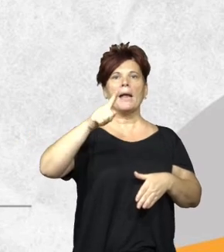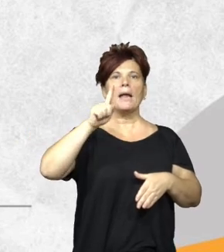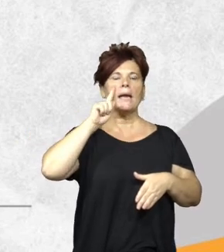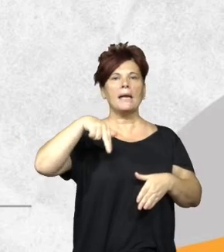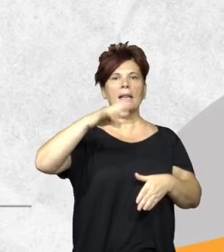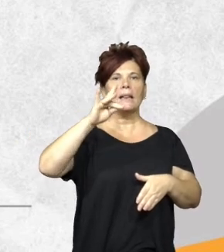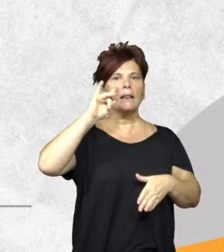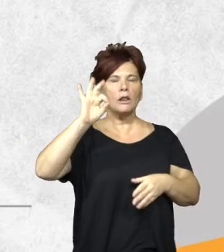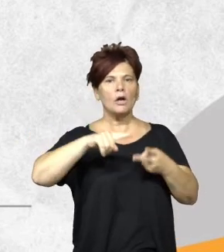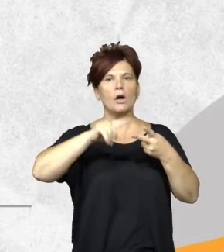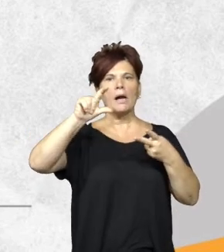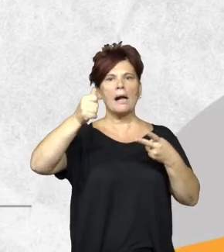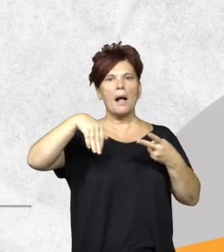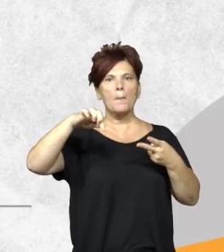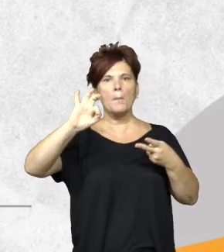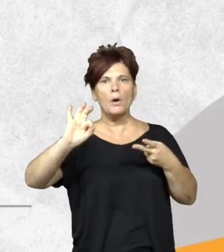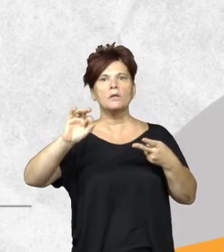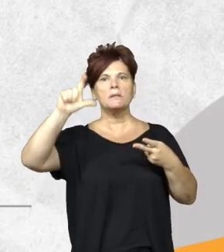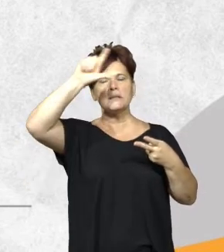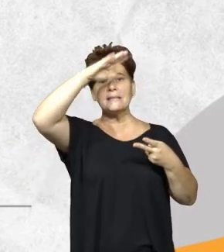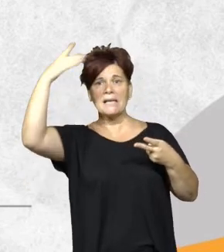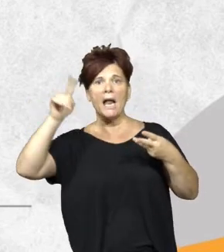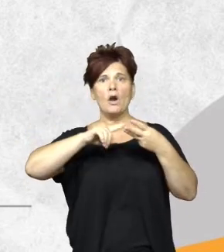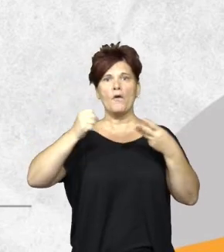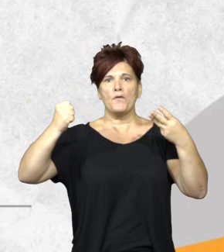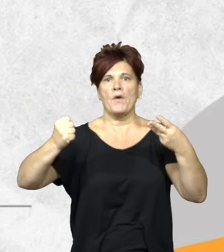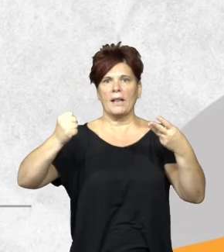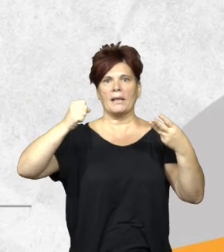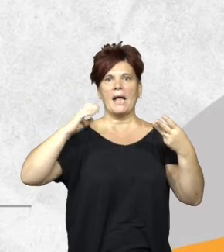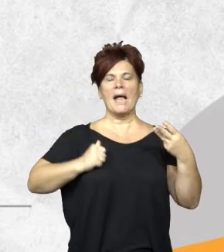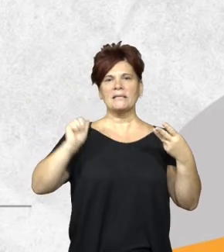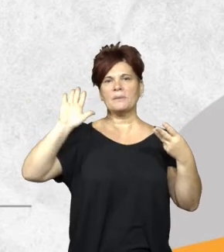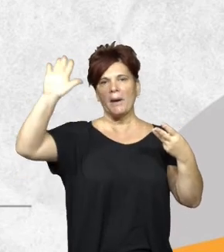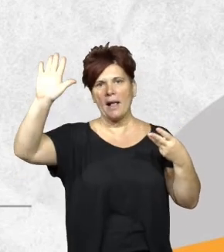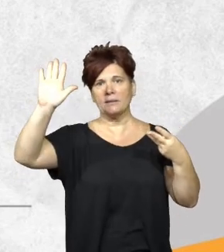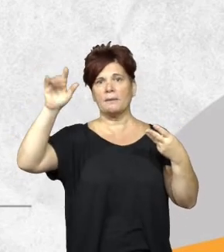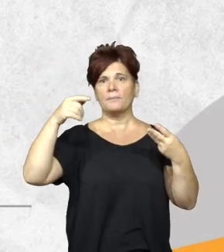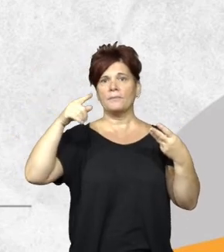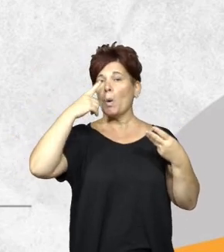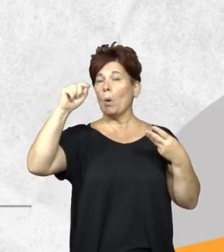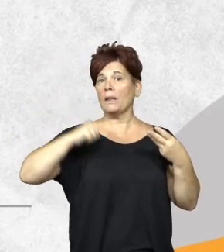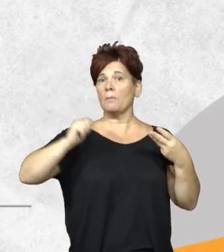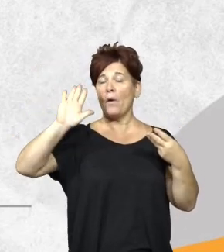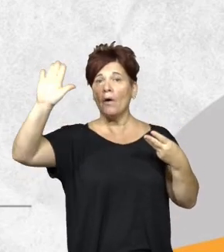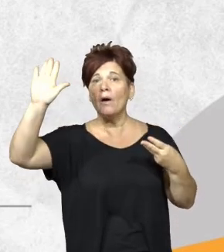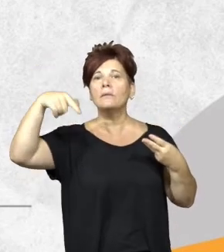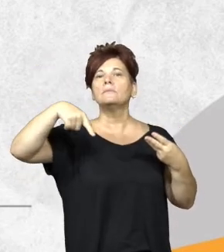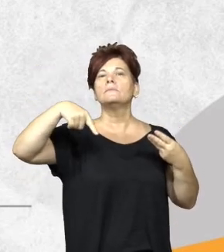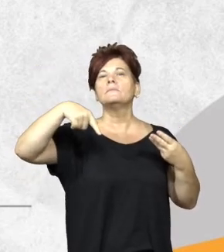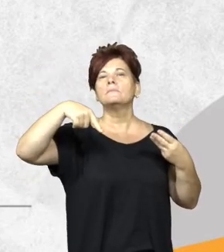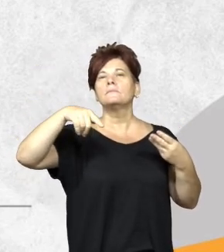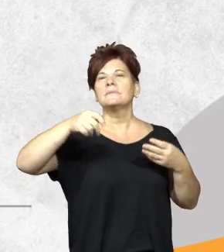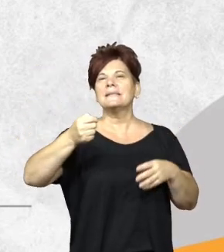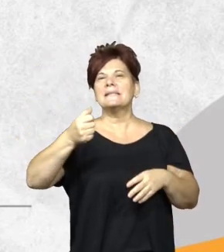Campo del Cielo Fuerte Esperanza y Lor Hablador de las cuales este último parque es de incidencia